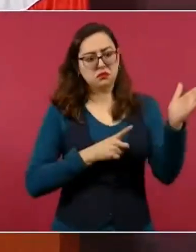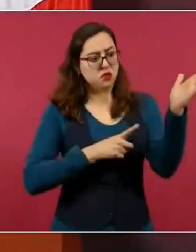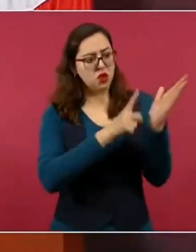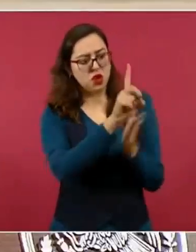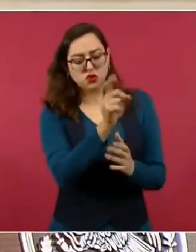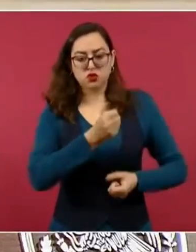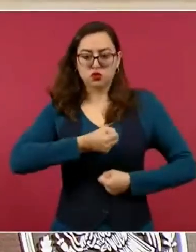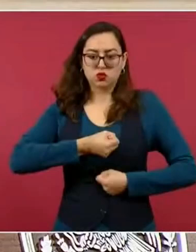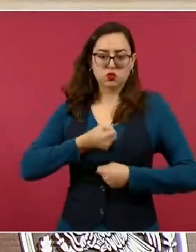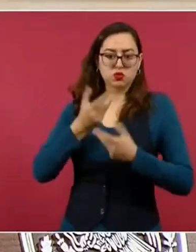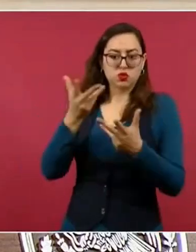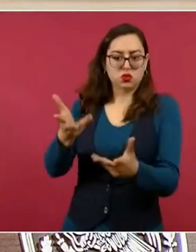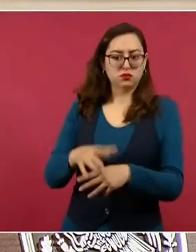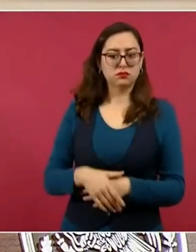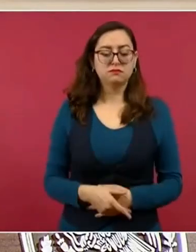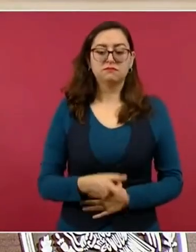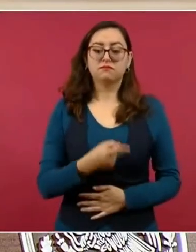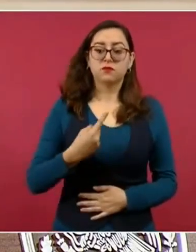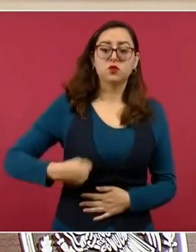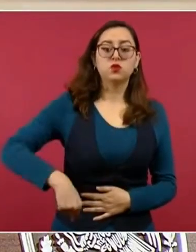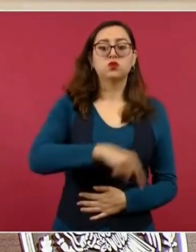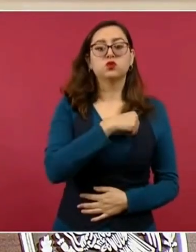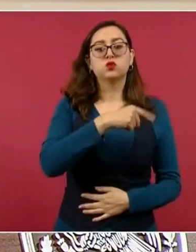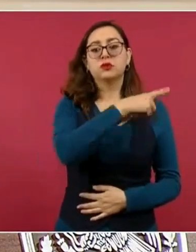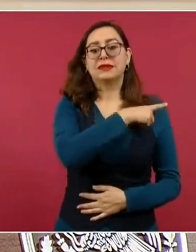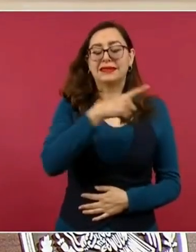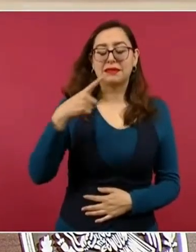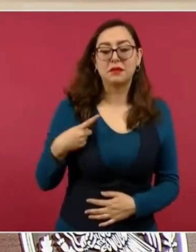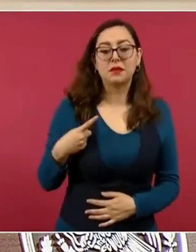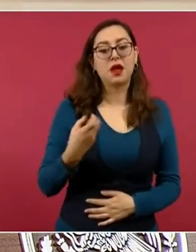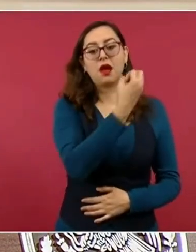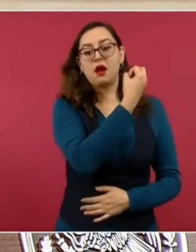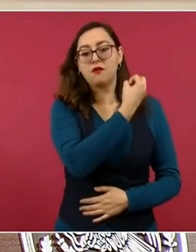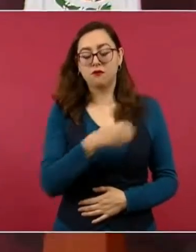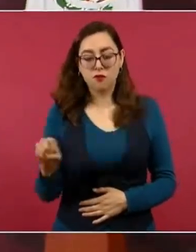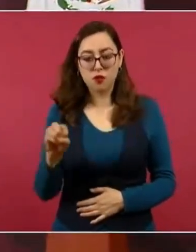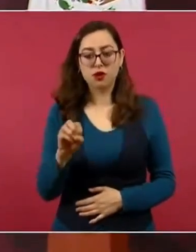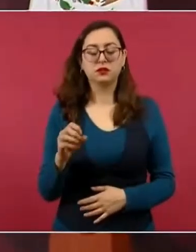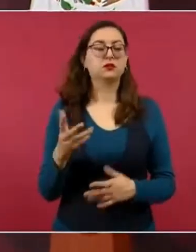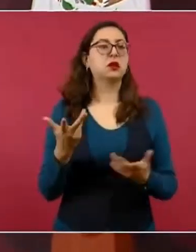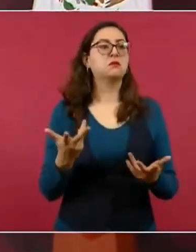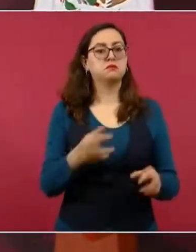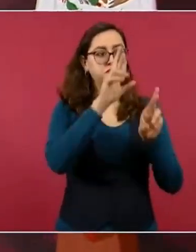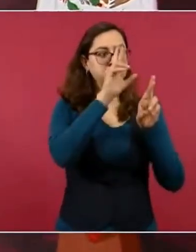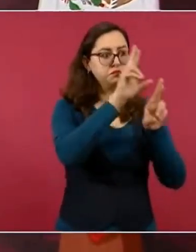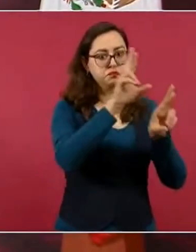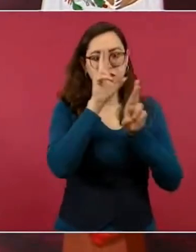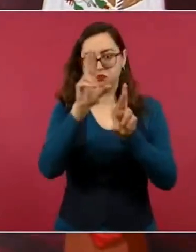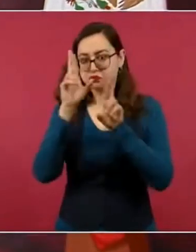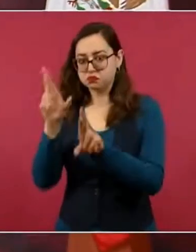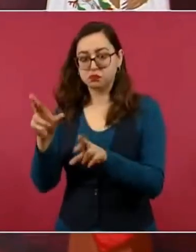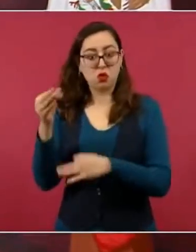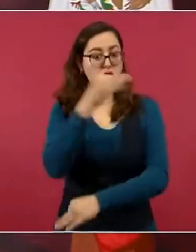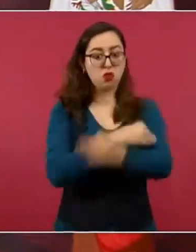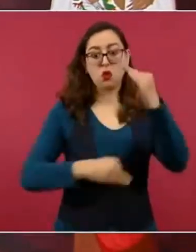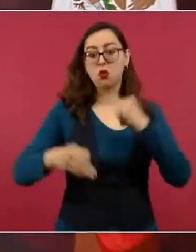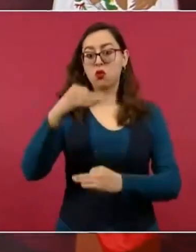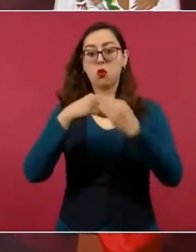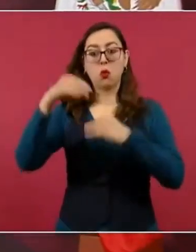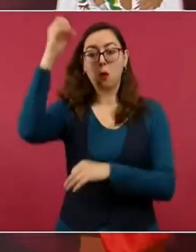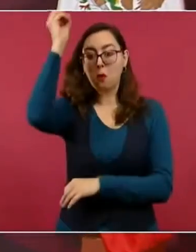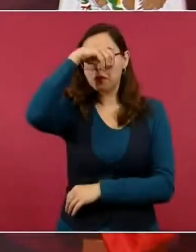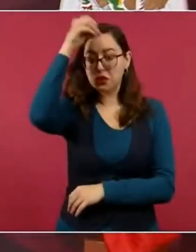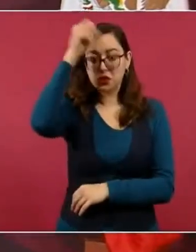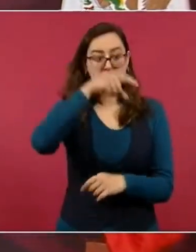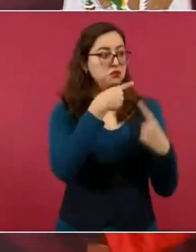lo que puedo comentar.